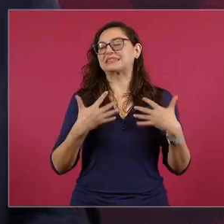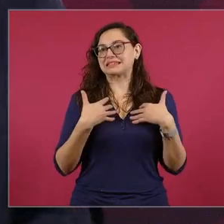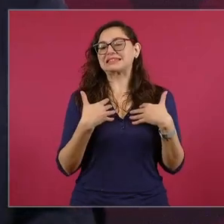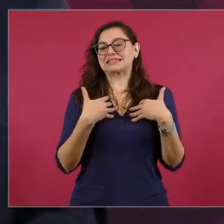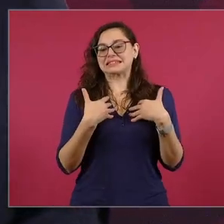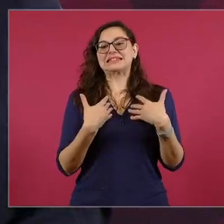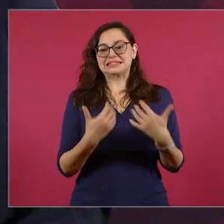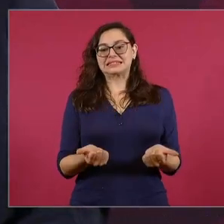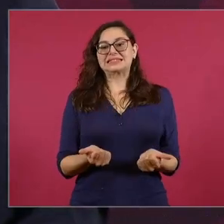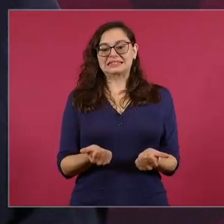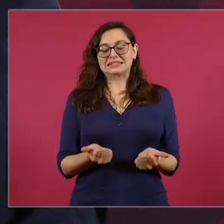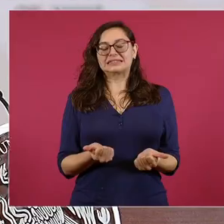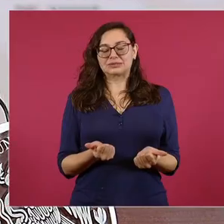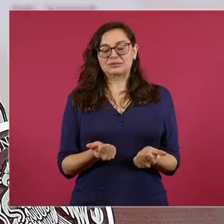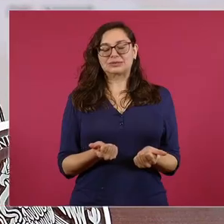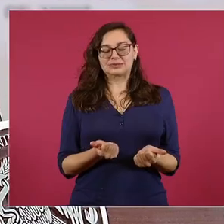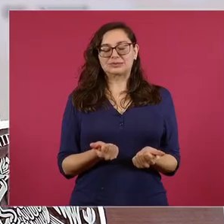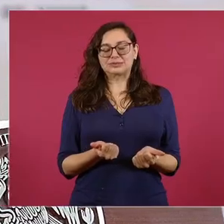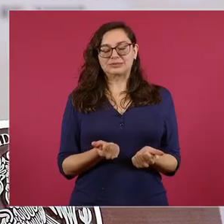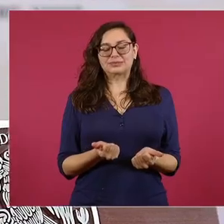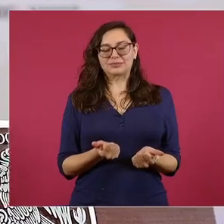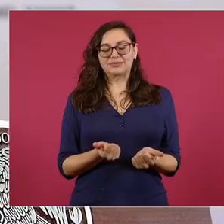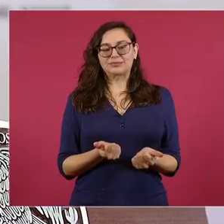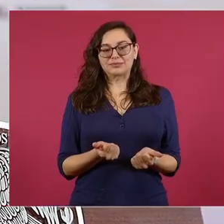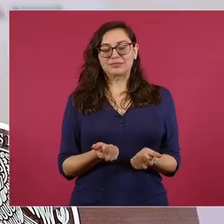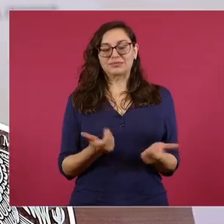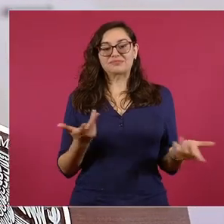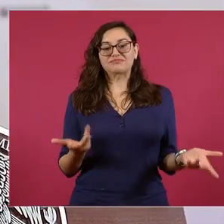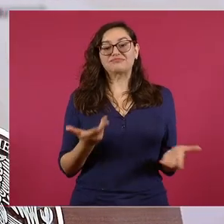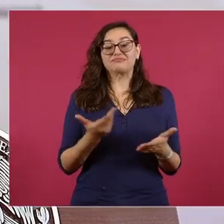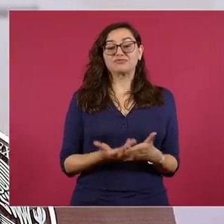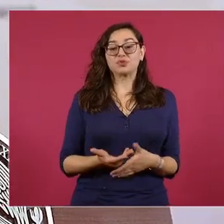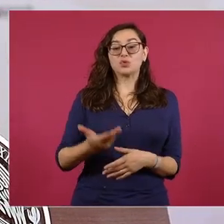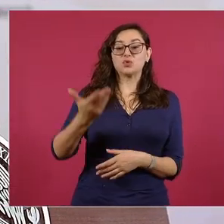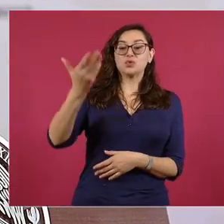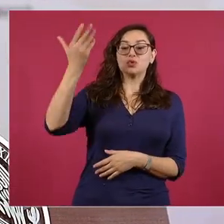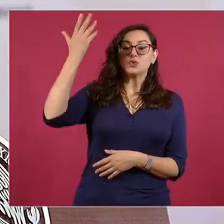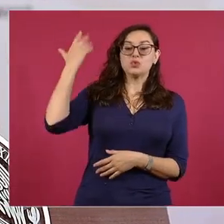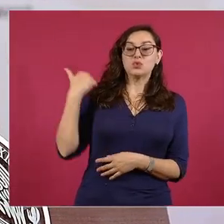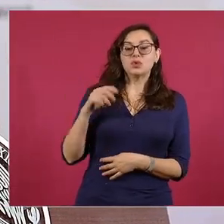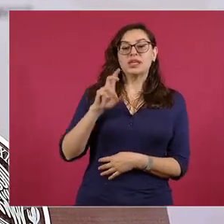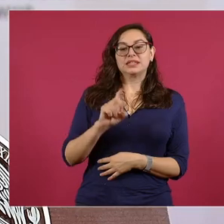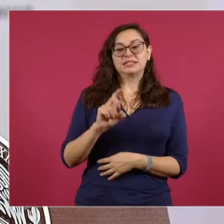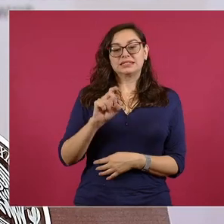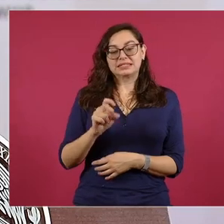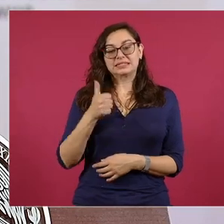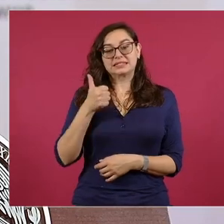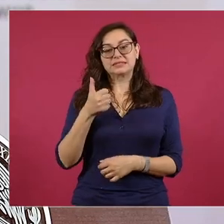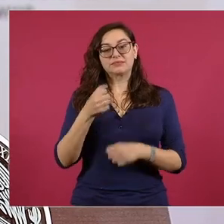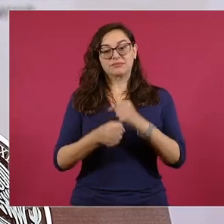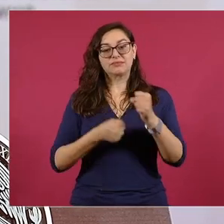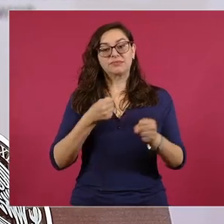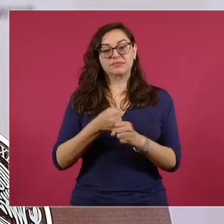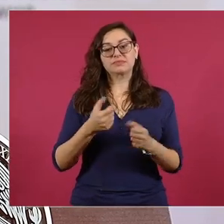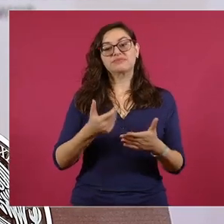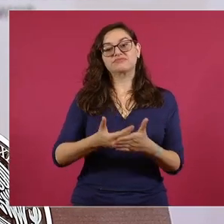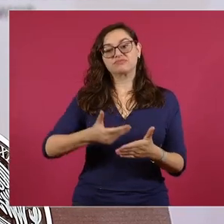porque allá hace 36 años me hizo una entrevista